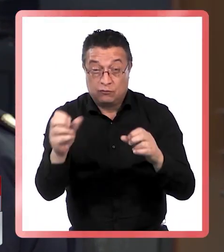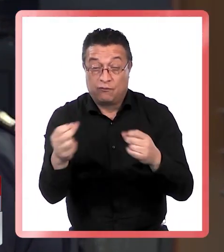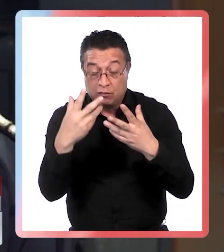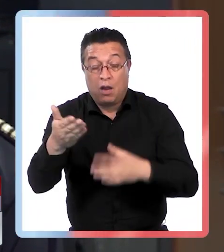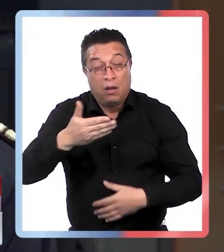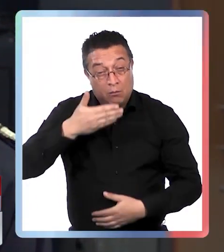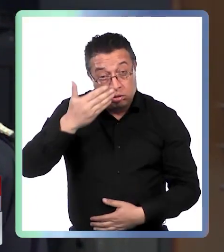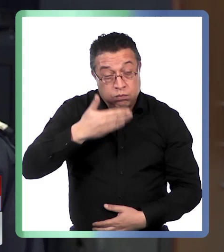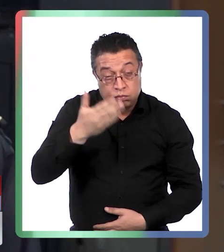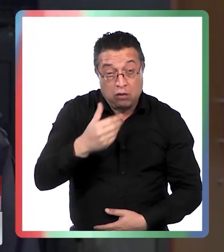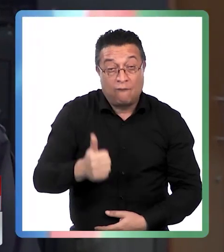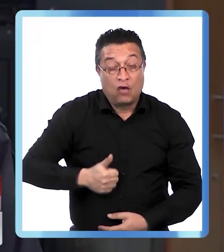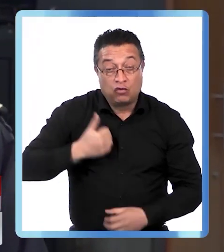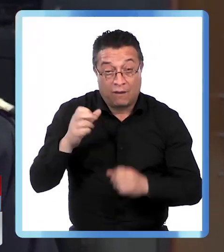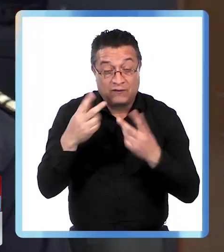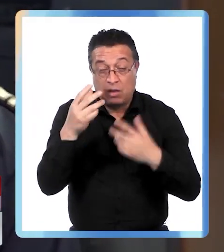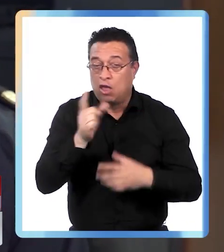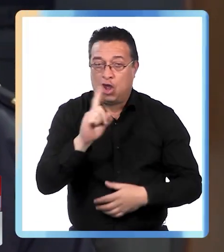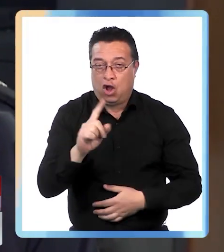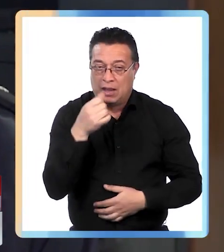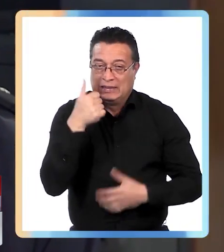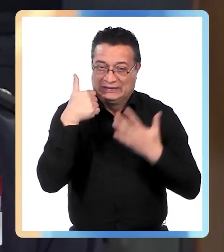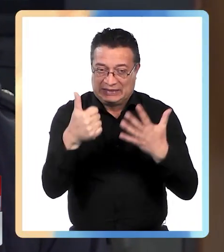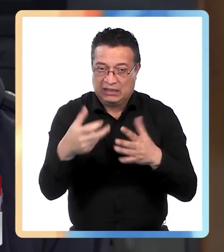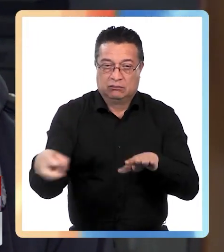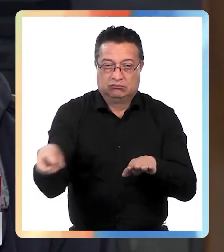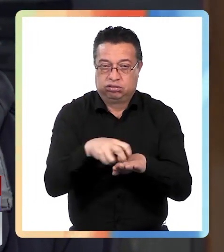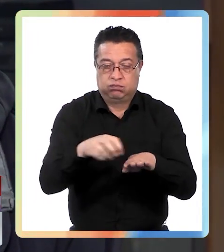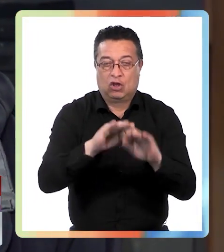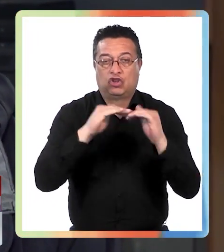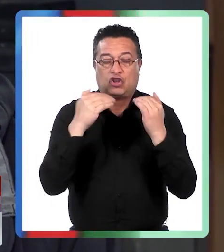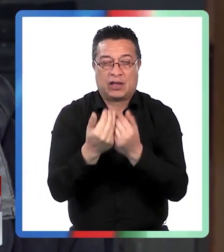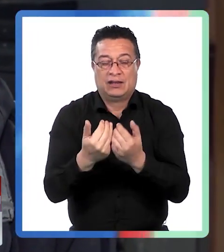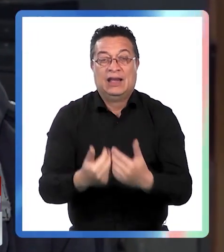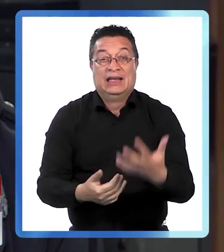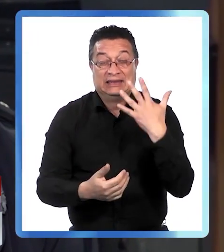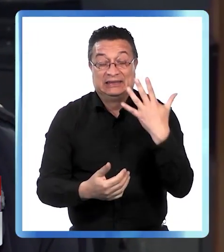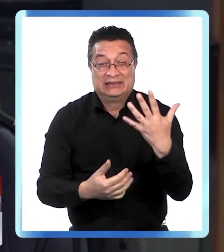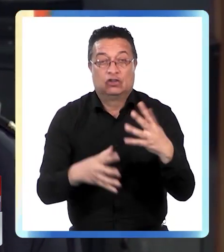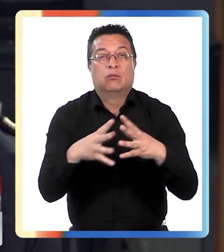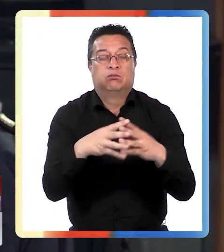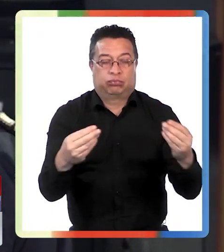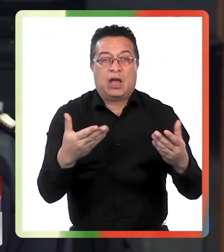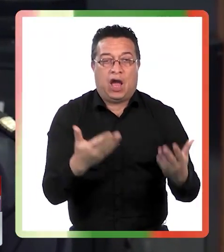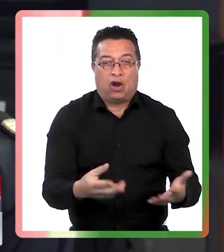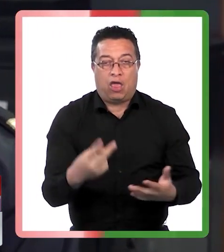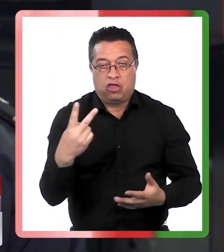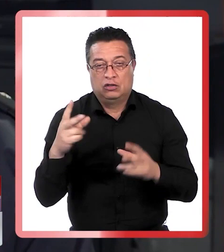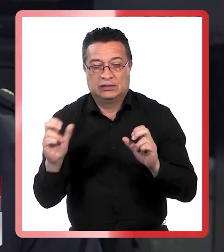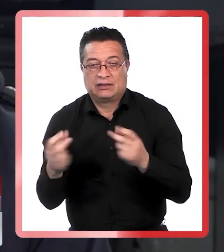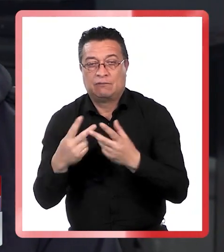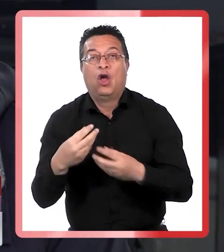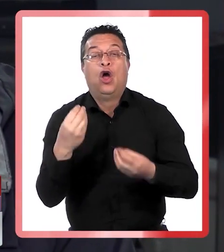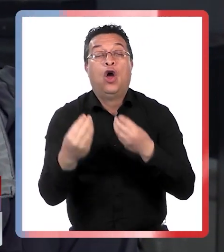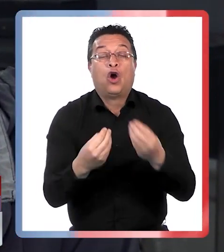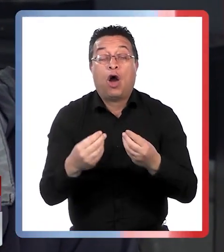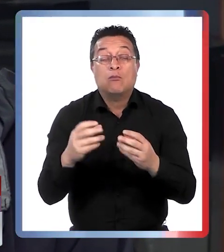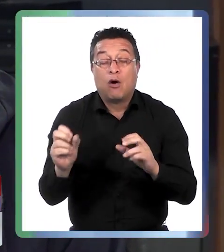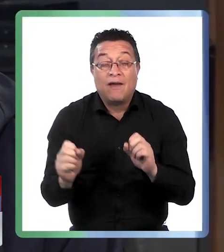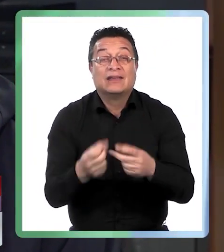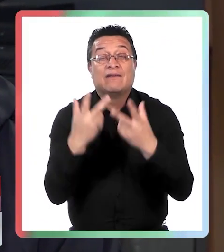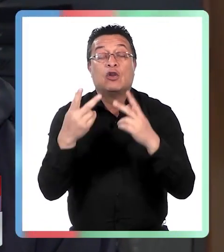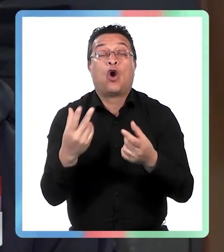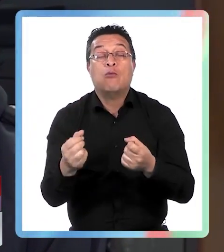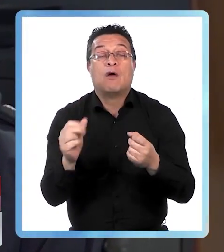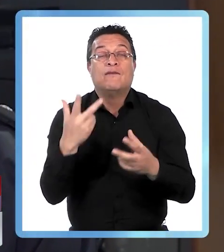vino a dar declaraciones voluntarias indicó que eran 6 personales que estaban a bordo y 5 de ellas estarían desaparecidas en este momento. ¿Cómo se da a ese sobreviviente? ¿Cómo